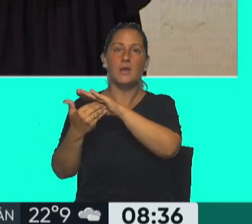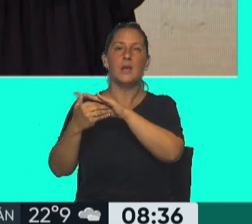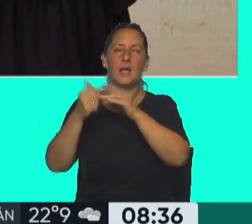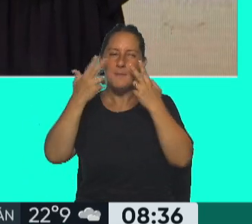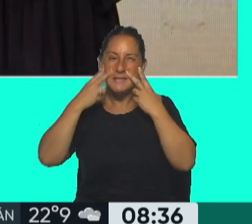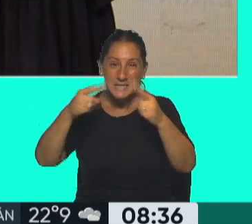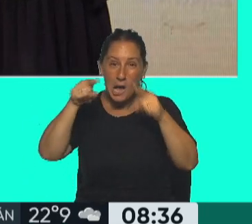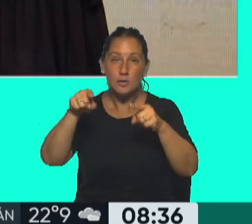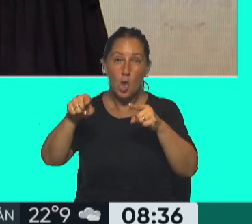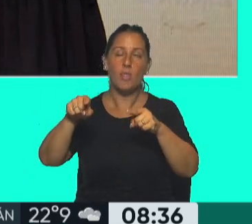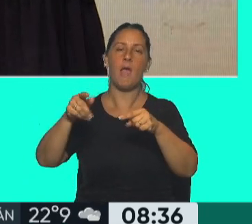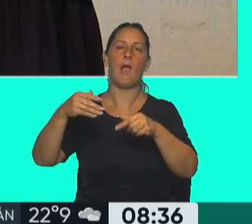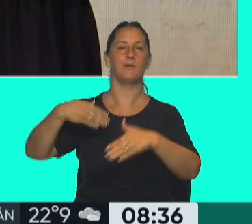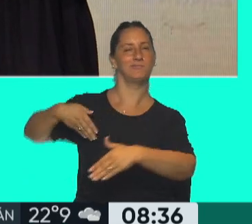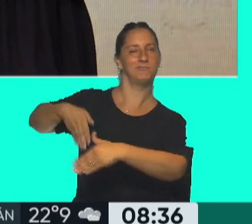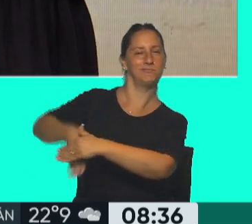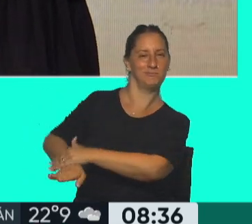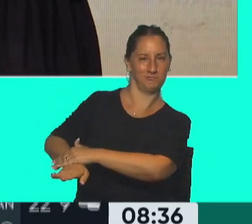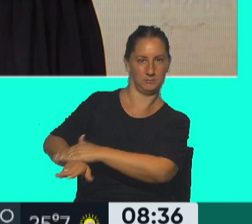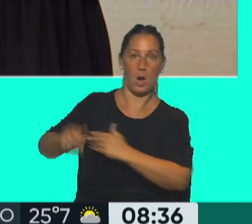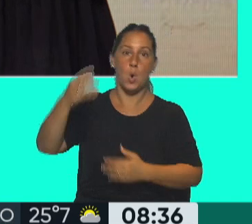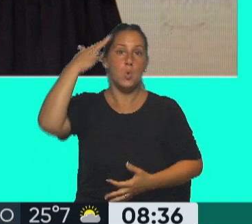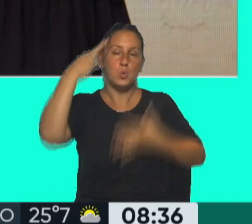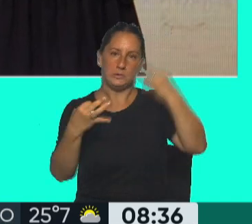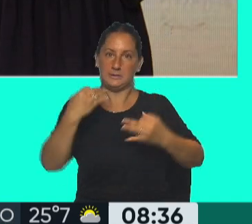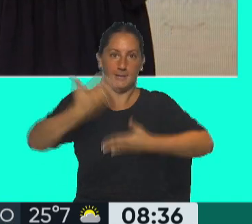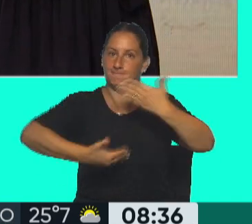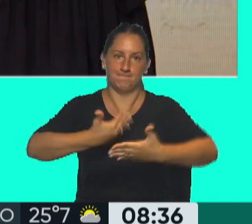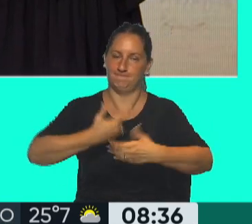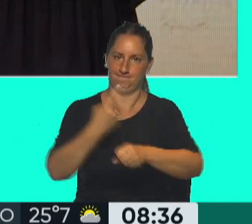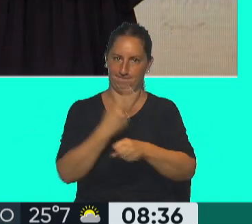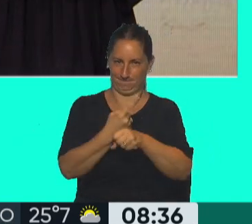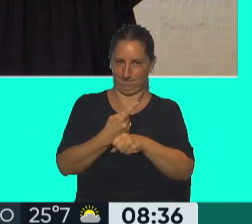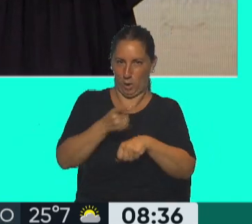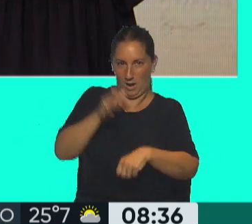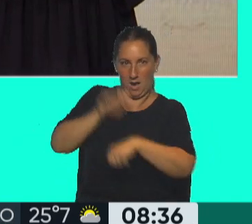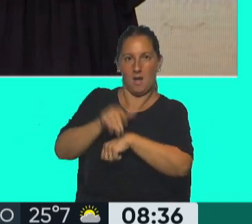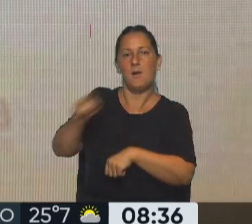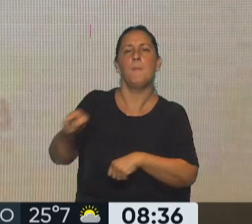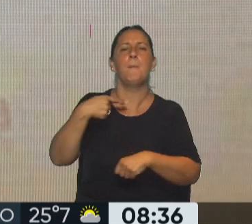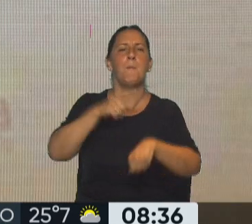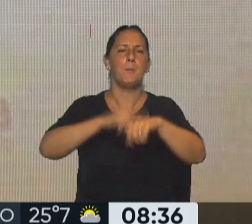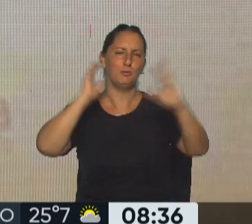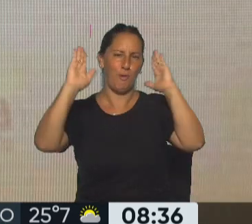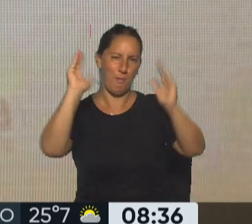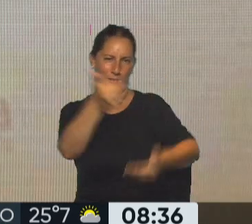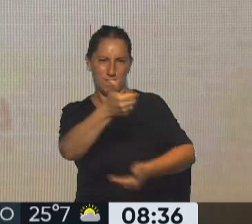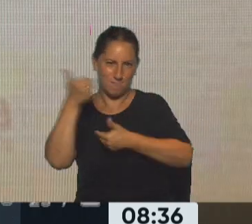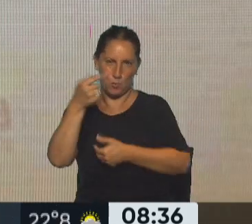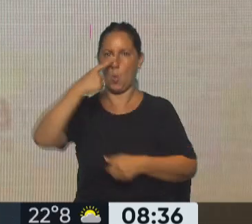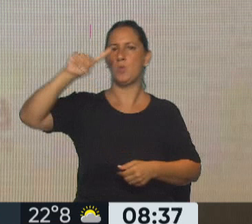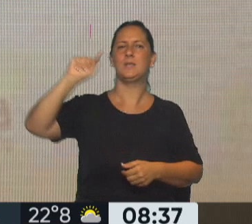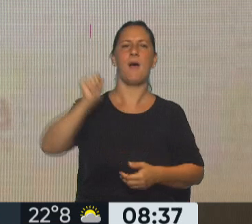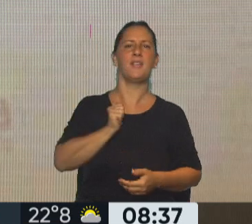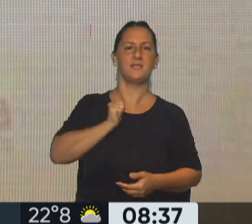los reiterados pedidos para que la justicia avanzara sobre la responsabilidad de Blackier por delitos de lesa humanidad durante la última